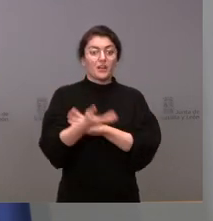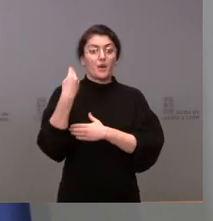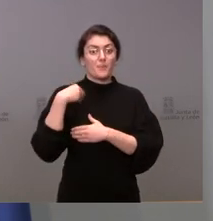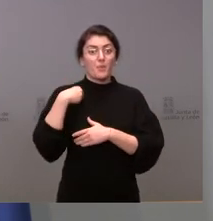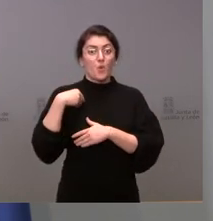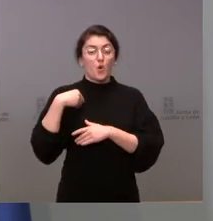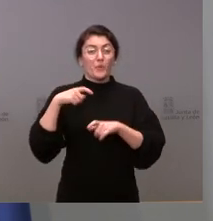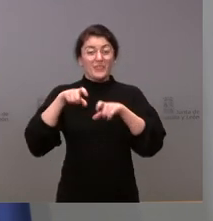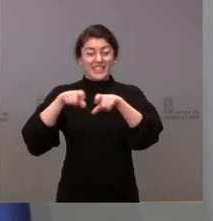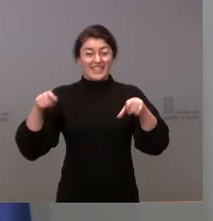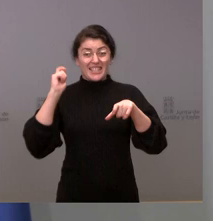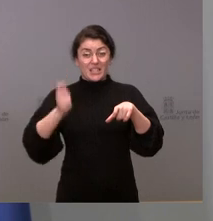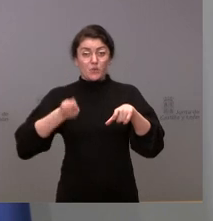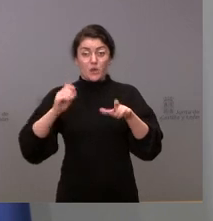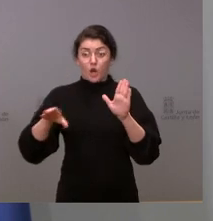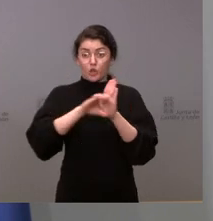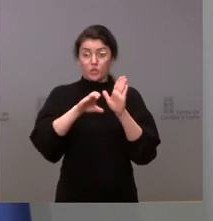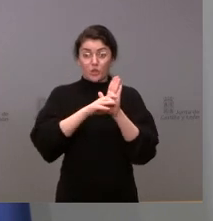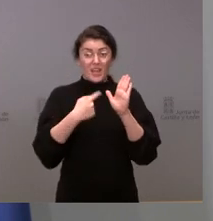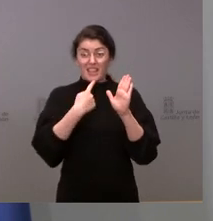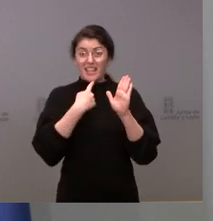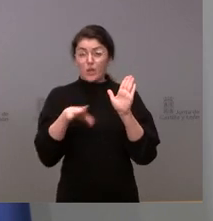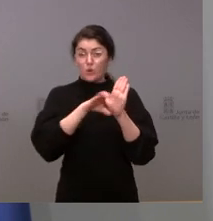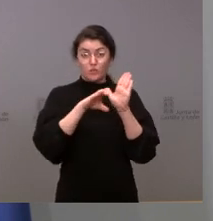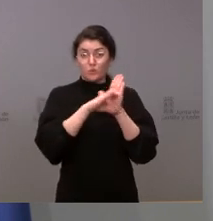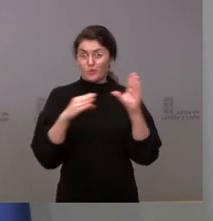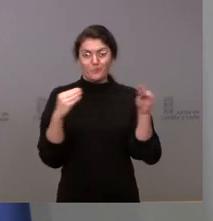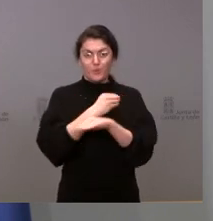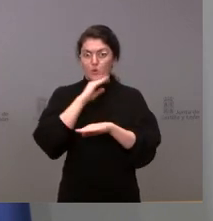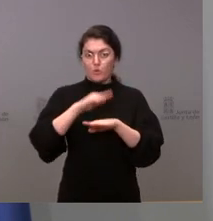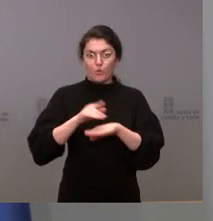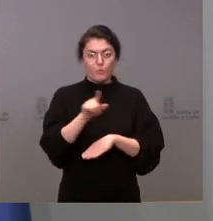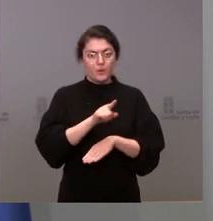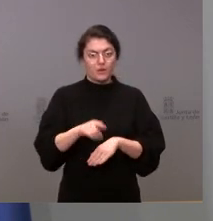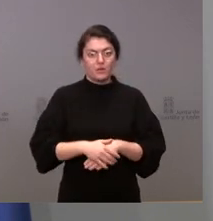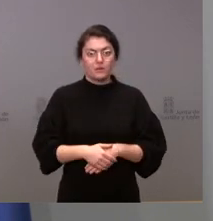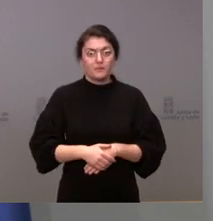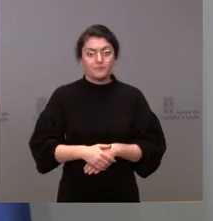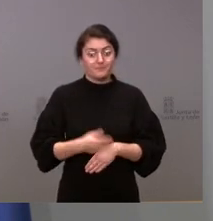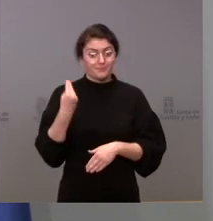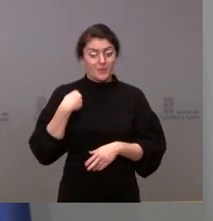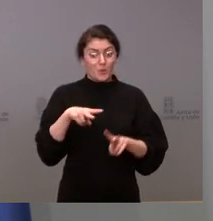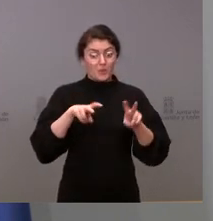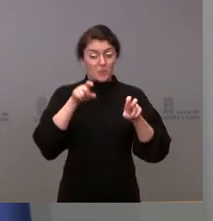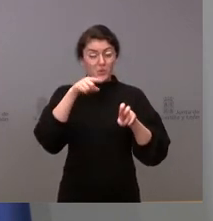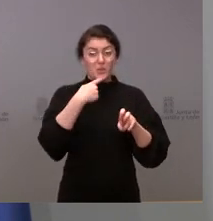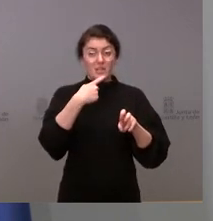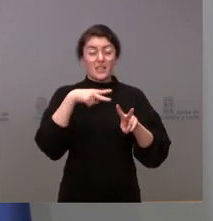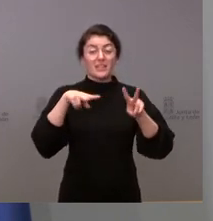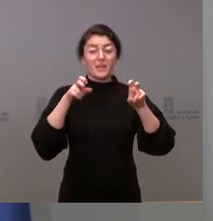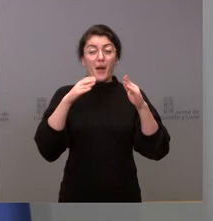ha declarado inconstitucional ese segundo estado de alarma sobre la cuestión que usted plantea en relación con el toque de queda a las 8 de la tarde